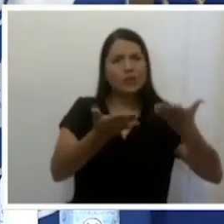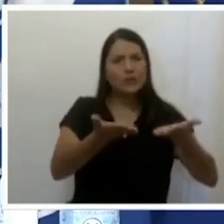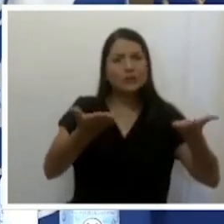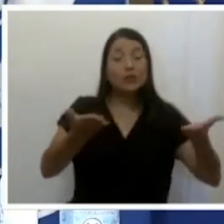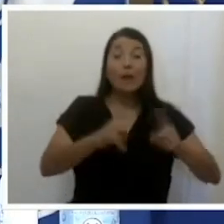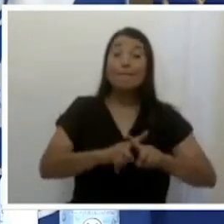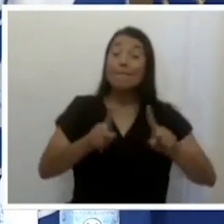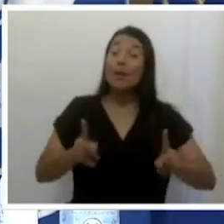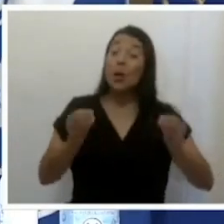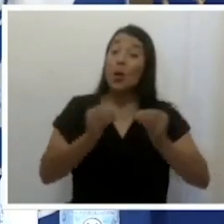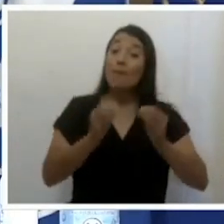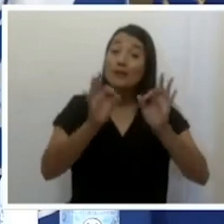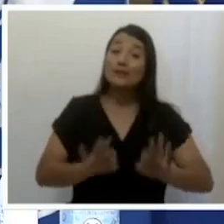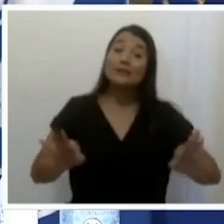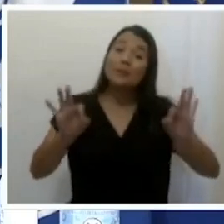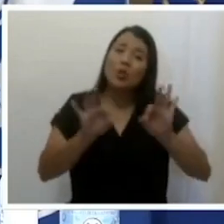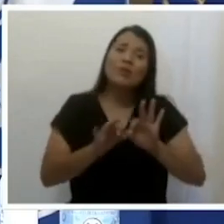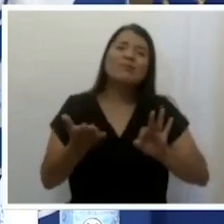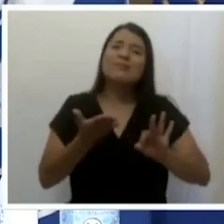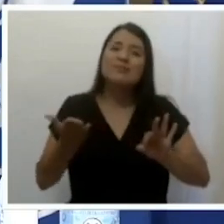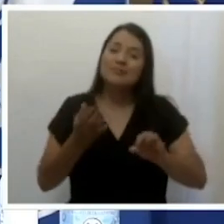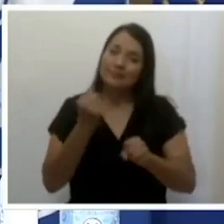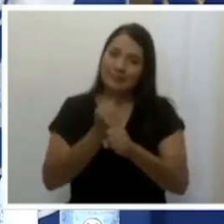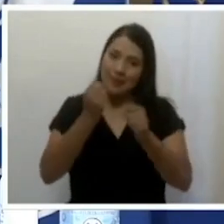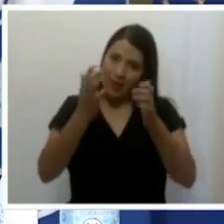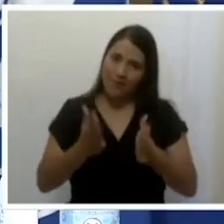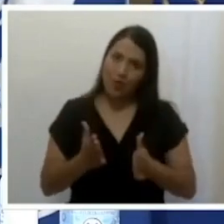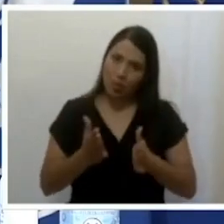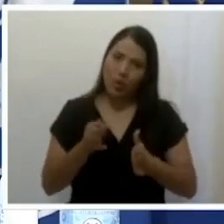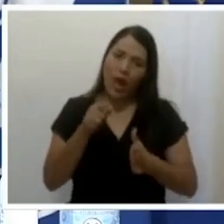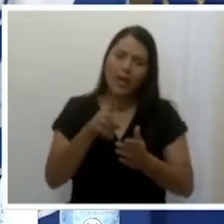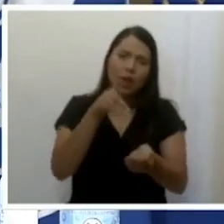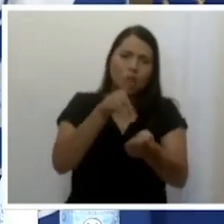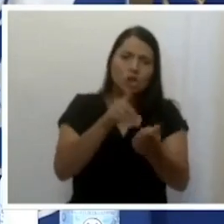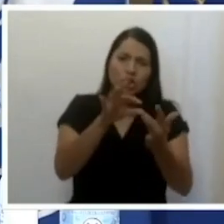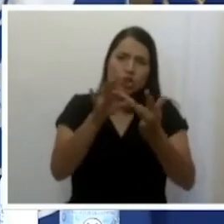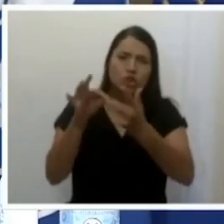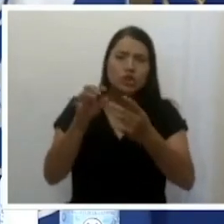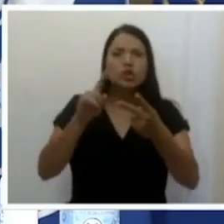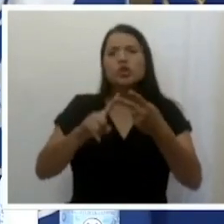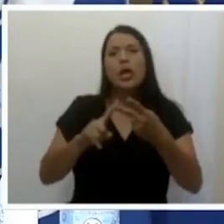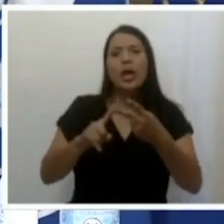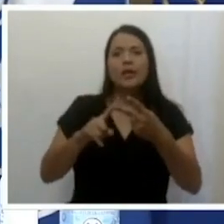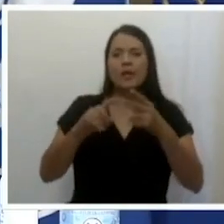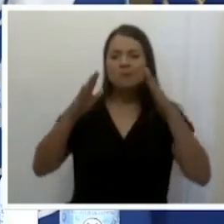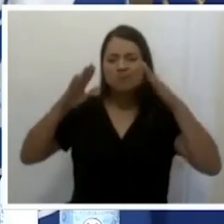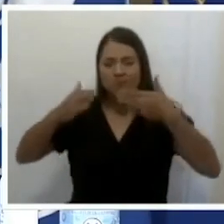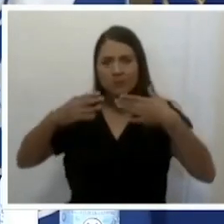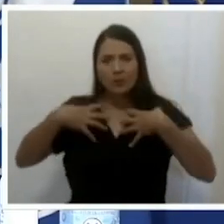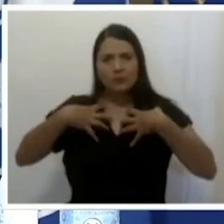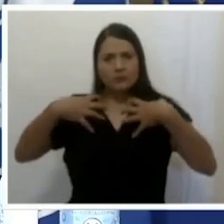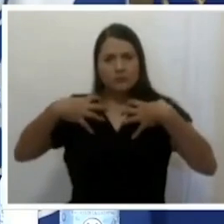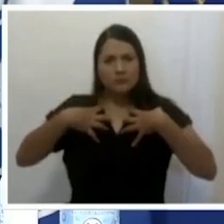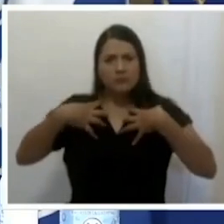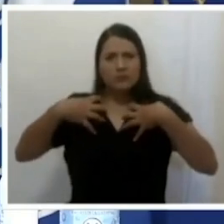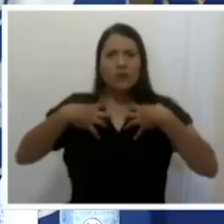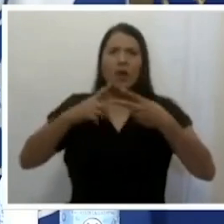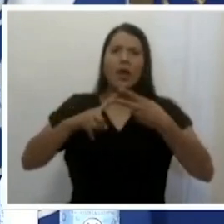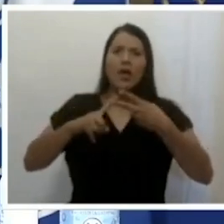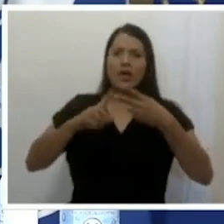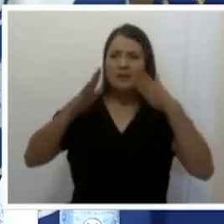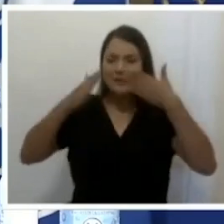importante de todo, el recurso humano. Y ahí entran los especialistas, los neumólogos, los intensivistas, las